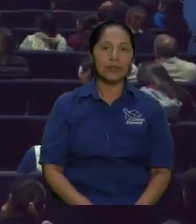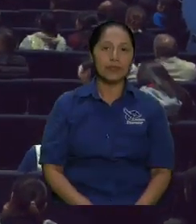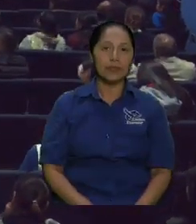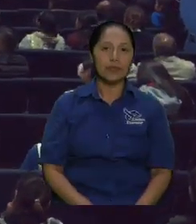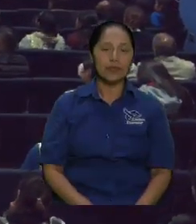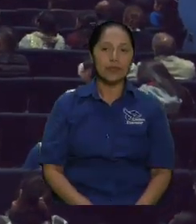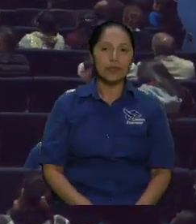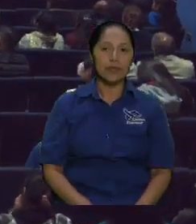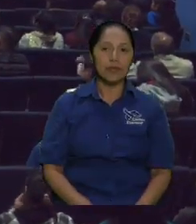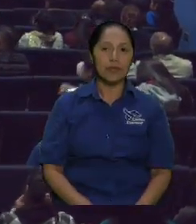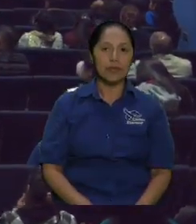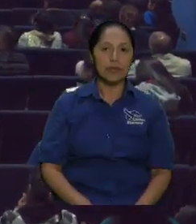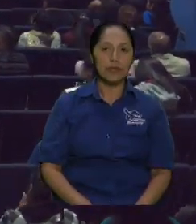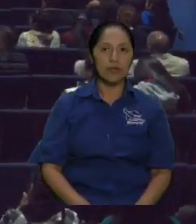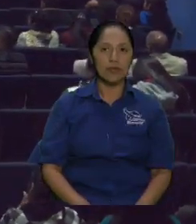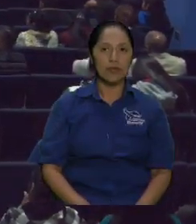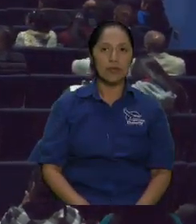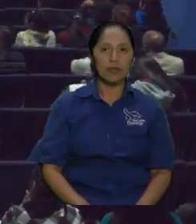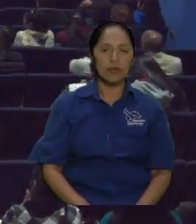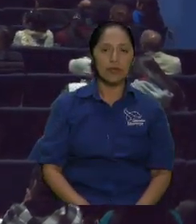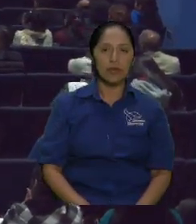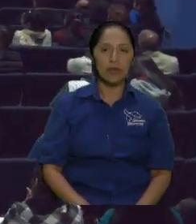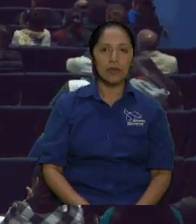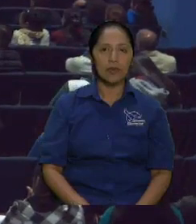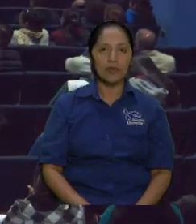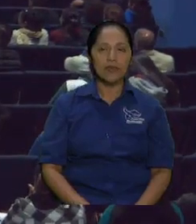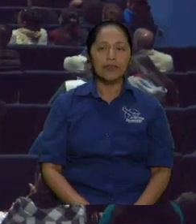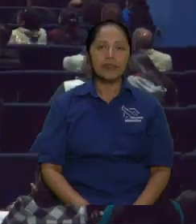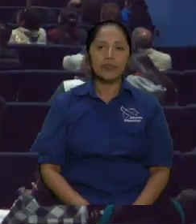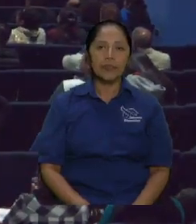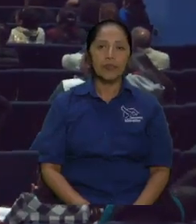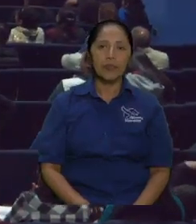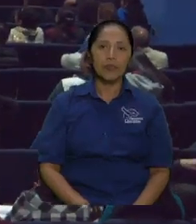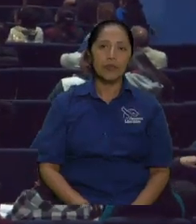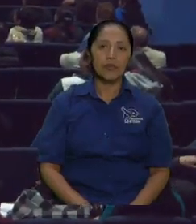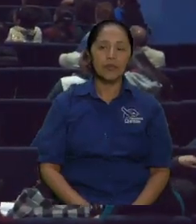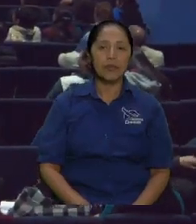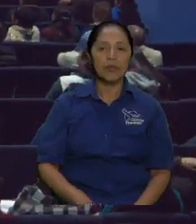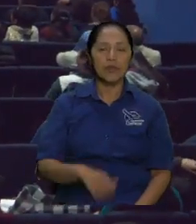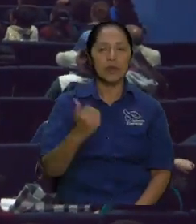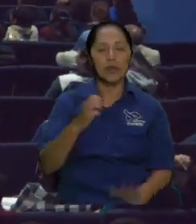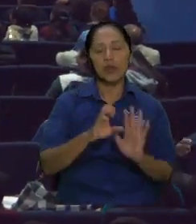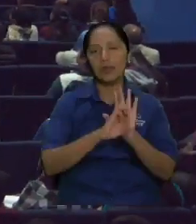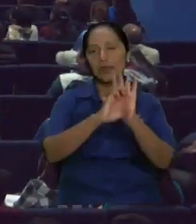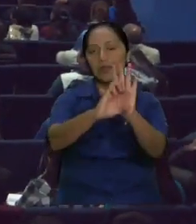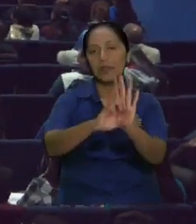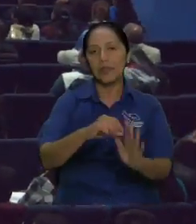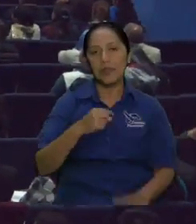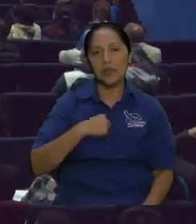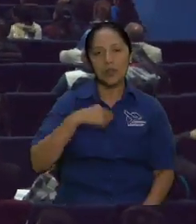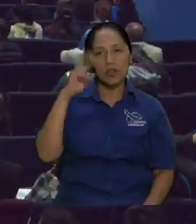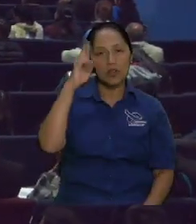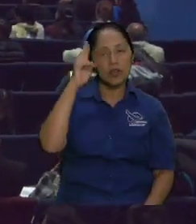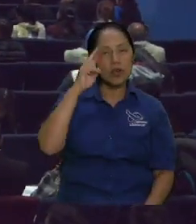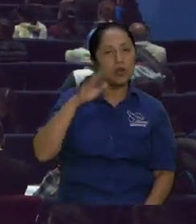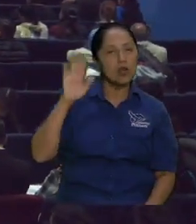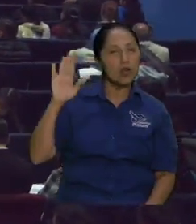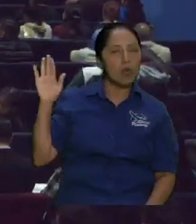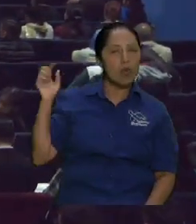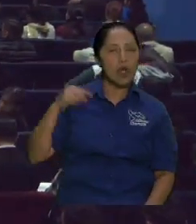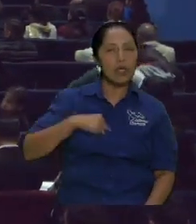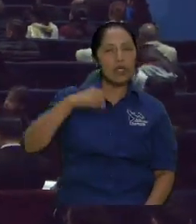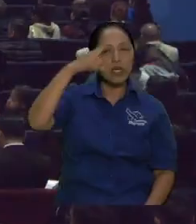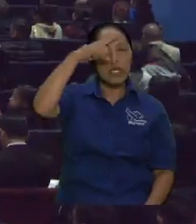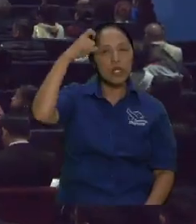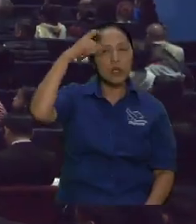yo me acuerdo que cuando yo trabajaba en lo secular a las siete y veinte más o menos siete y cuarto